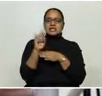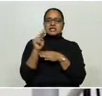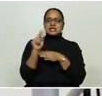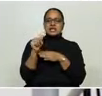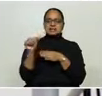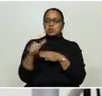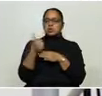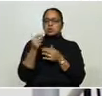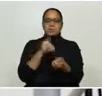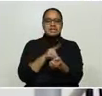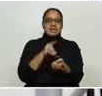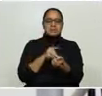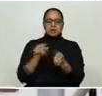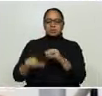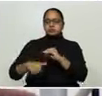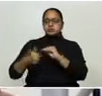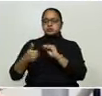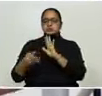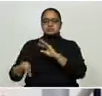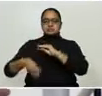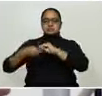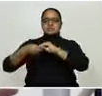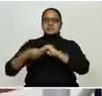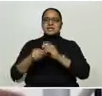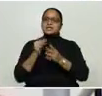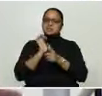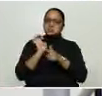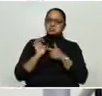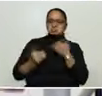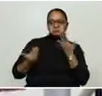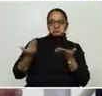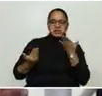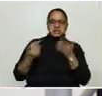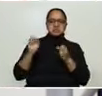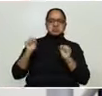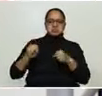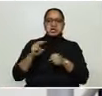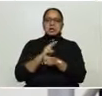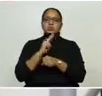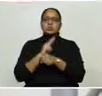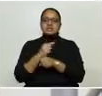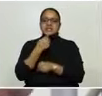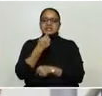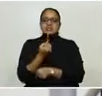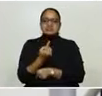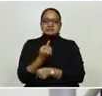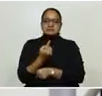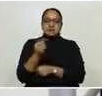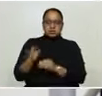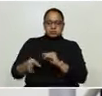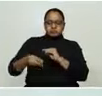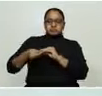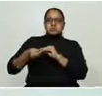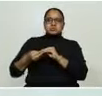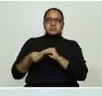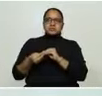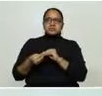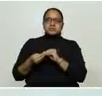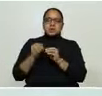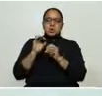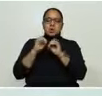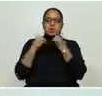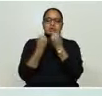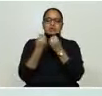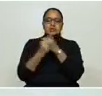con otras drogas que parece que podría funcionar. Y esto lo va a proveer la Organización